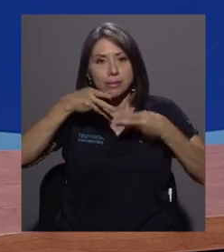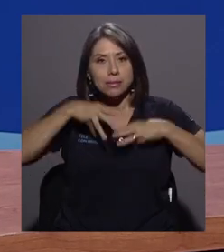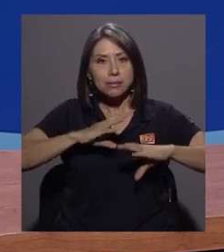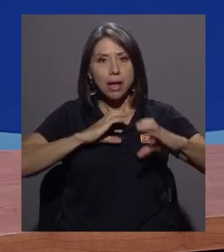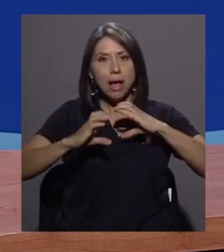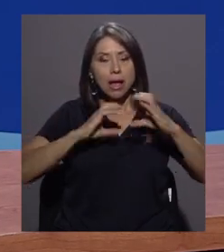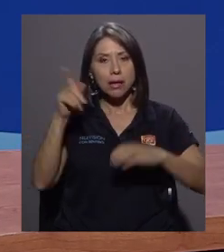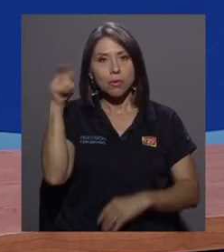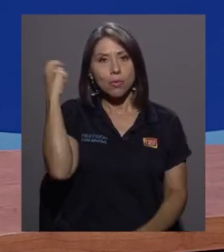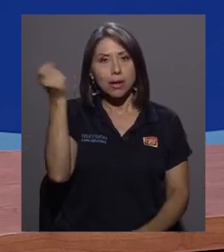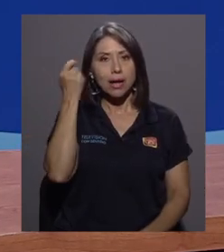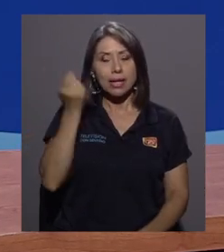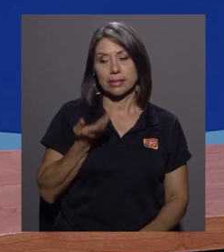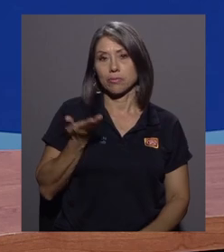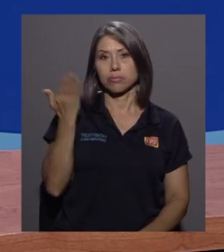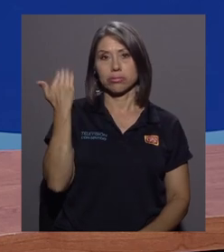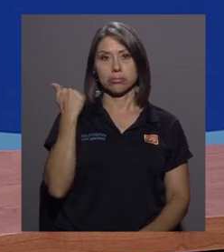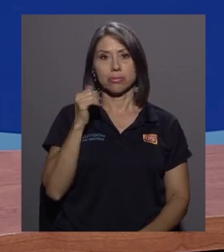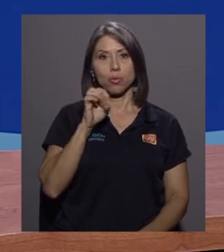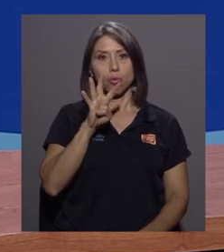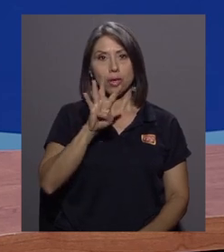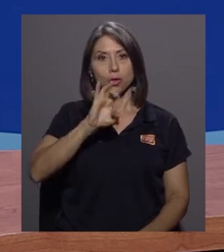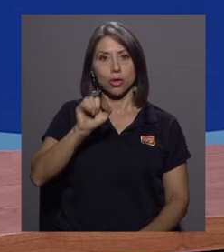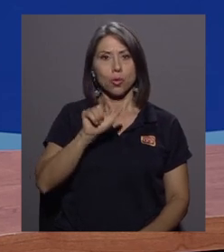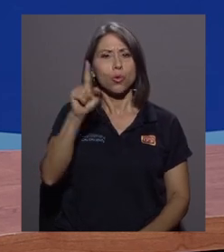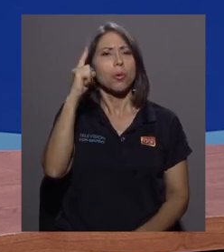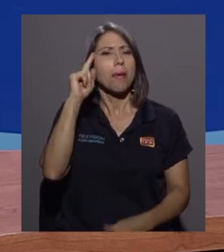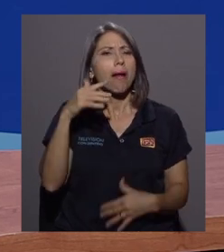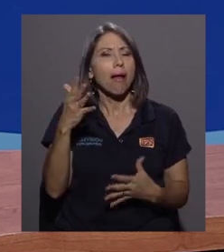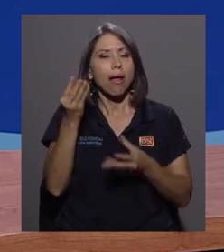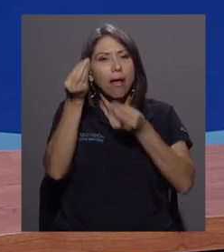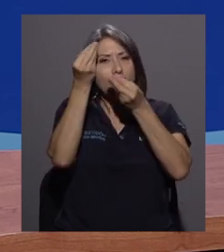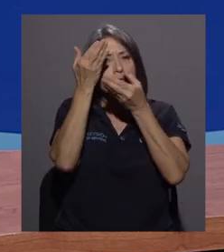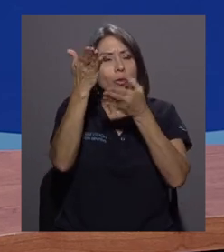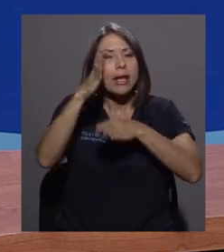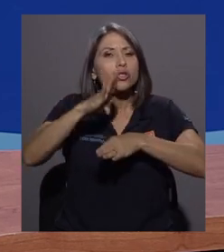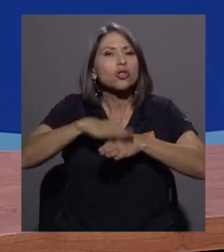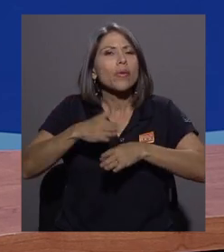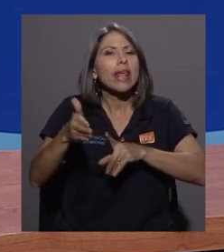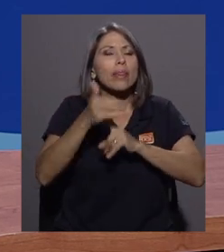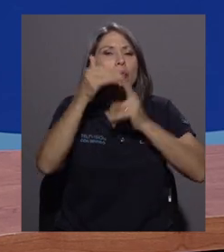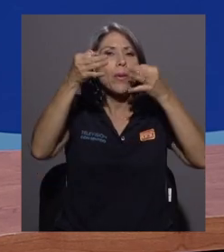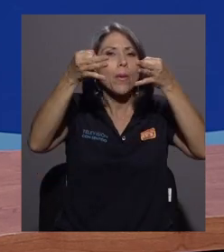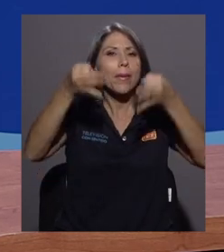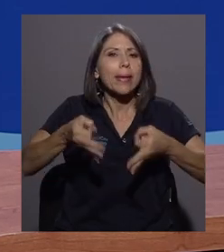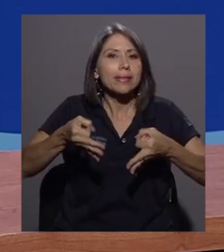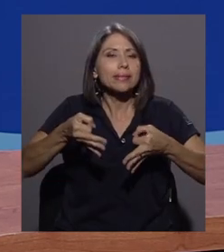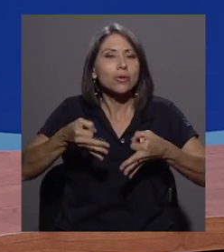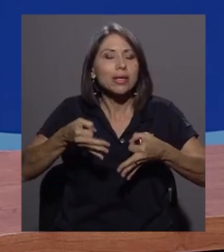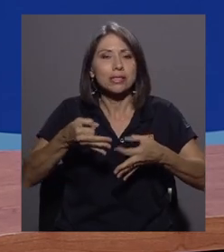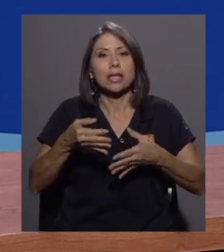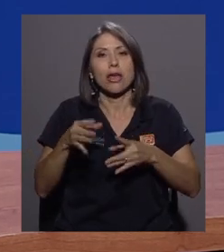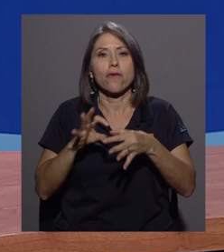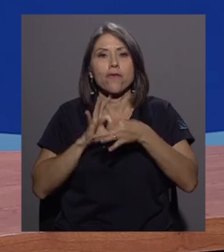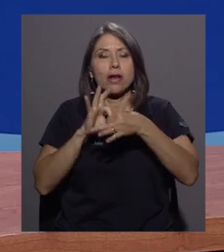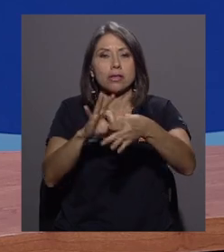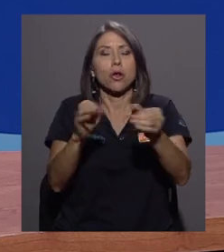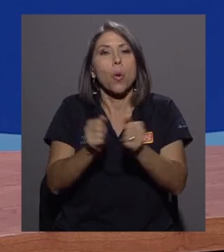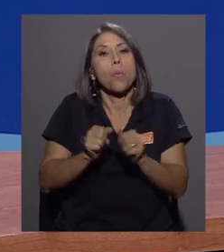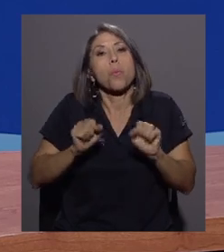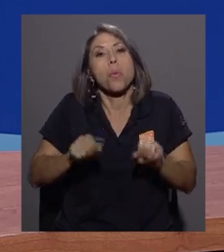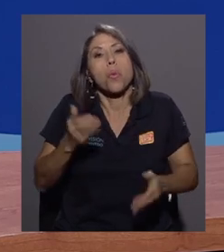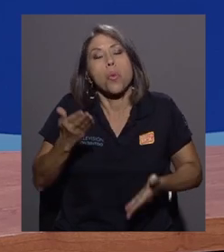Guanacaste el pasado 4 de julio para informar sobre las acciones que ha tomado la institución en relación con los